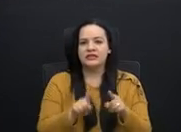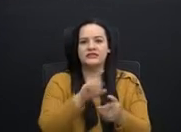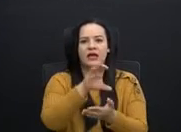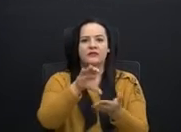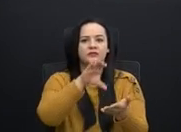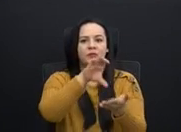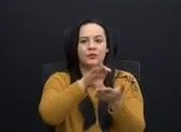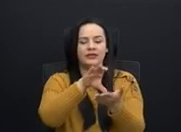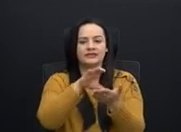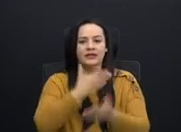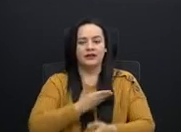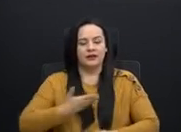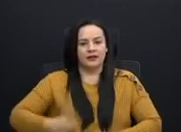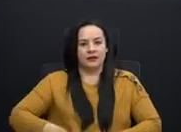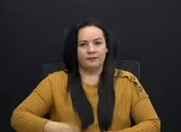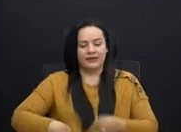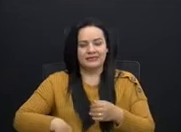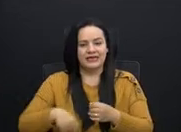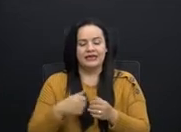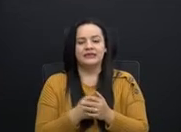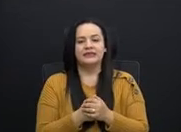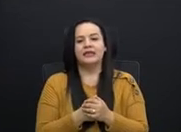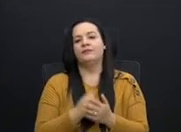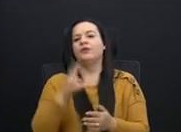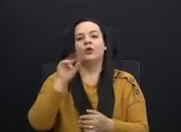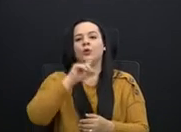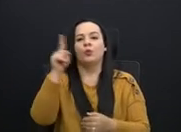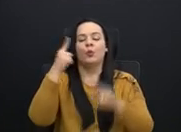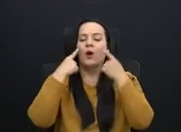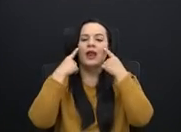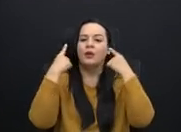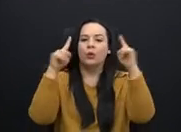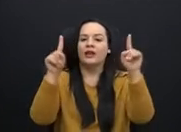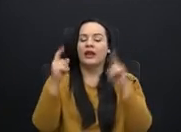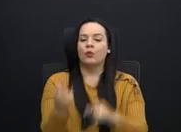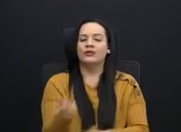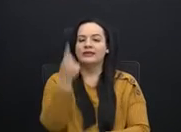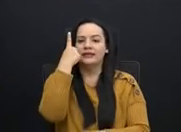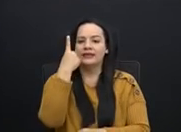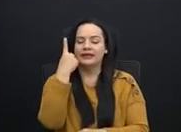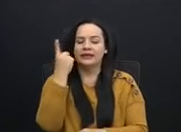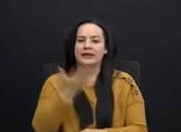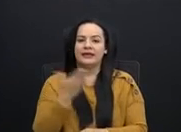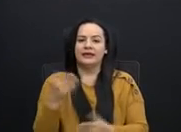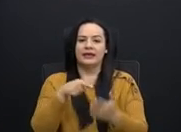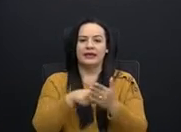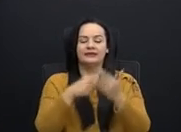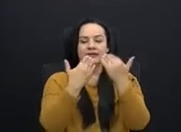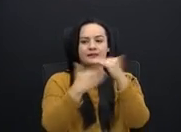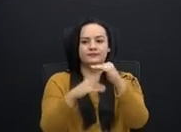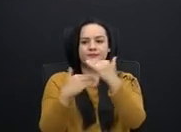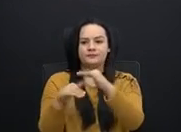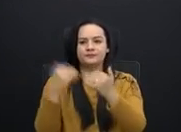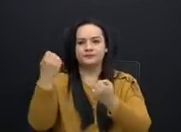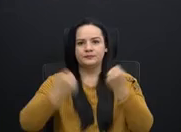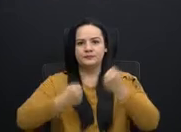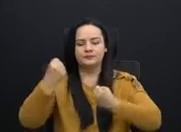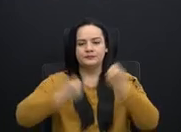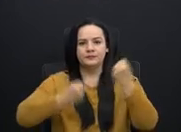El presidente de la República no ha logrado entender que esta restricción vehicular